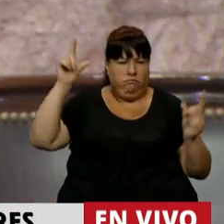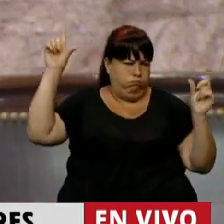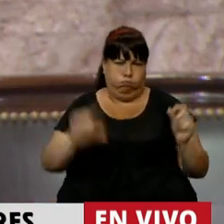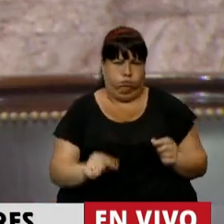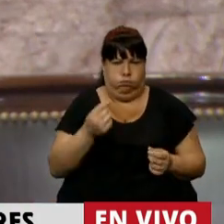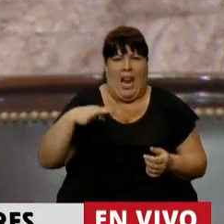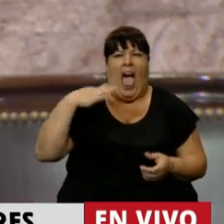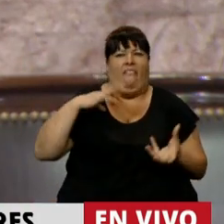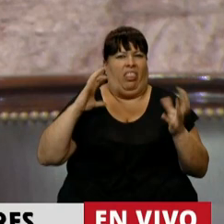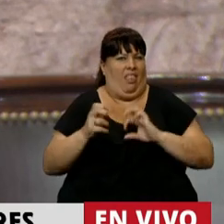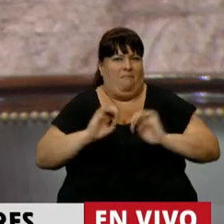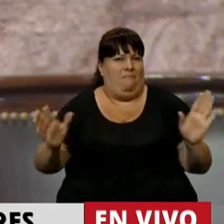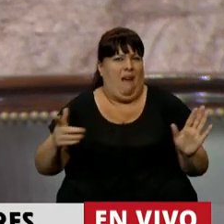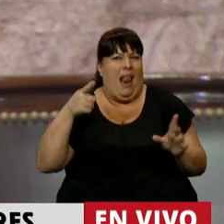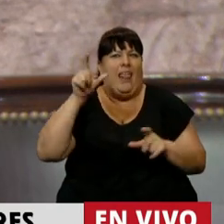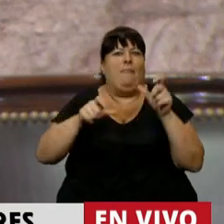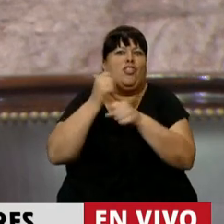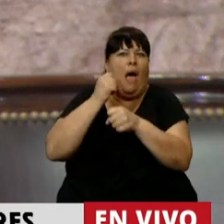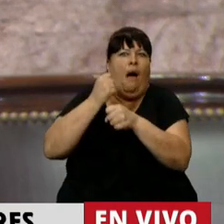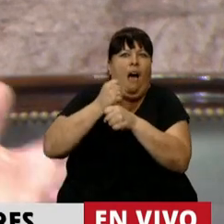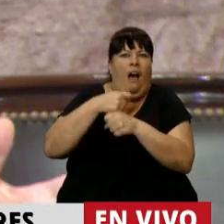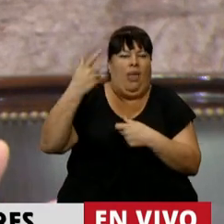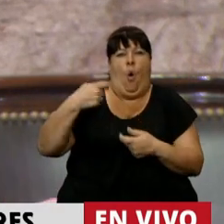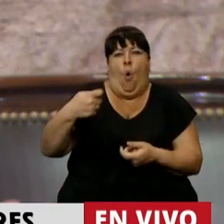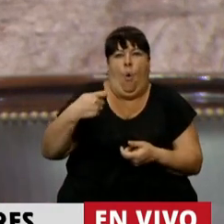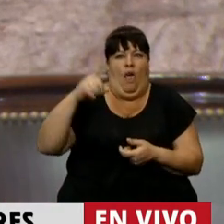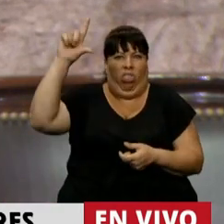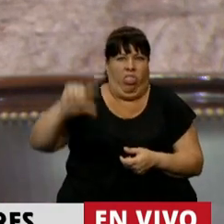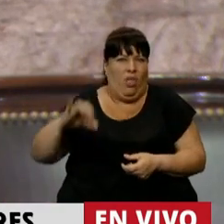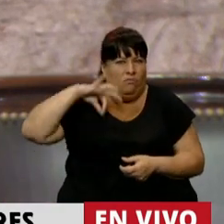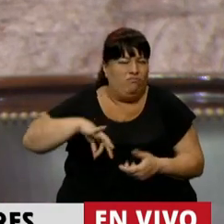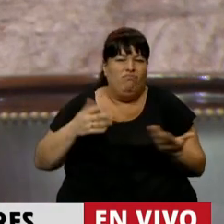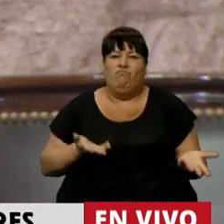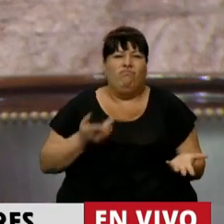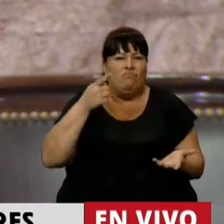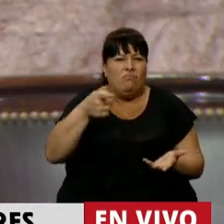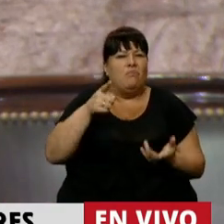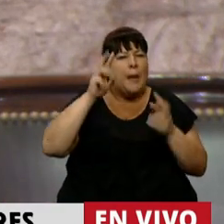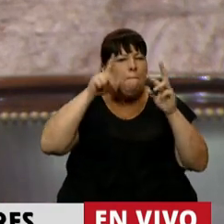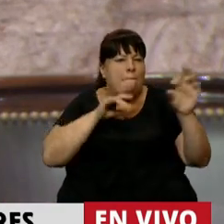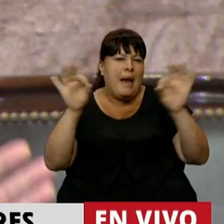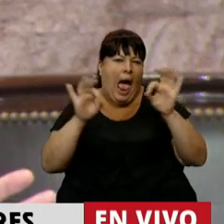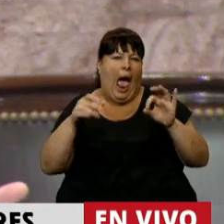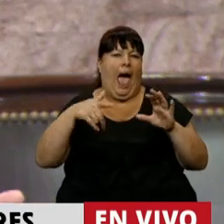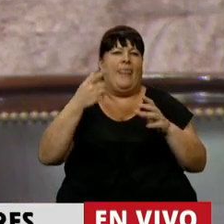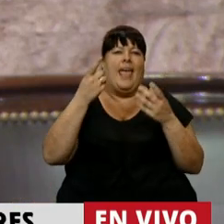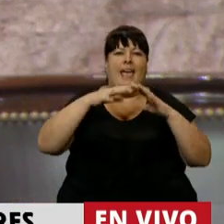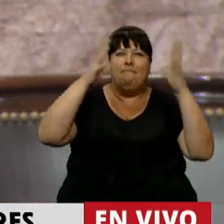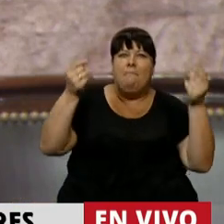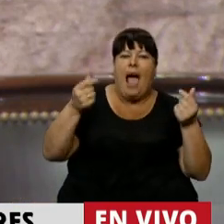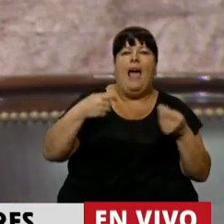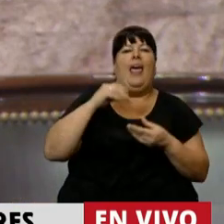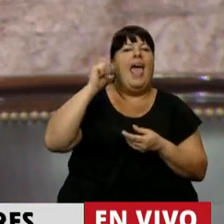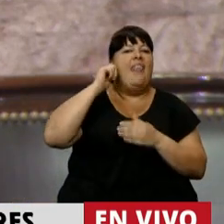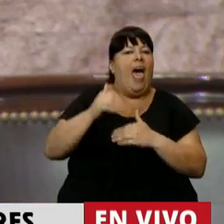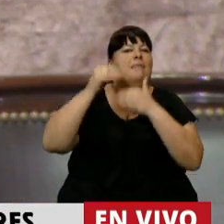brutal del nivel de vida de trabajadoras y trabajadores que se jubilan. Entonces, esto se marca en planes estratégicos del gran capital que es